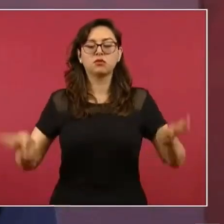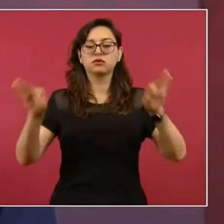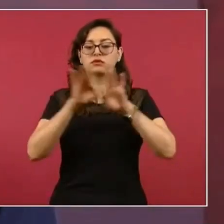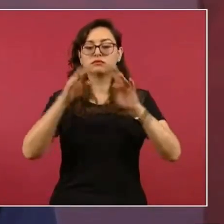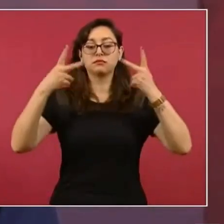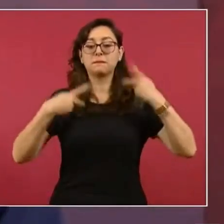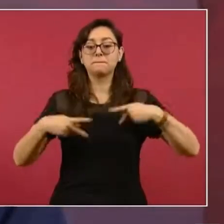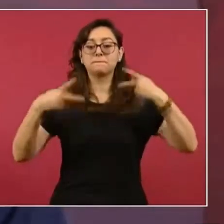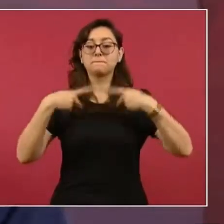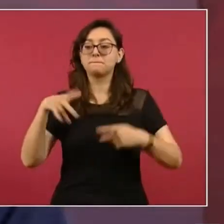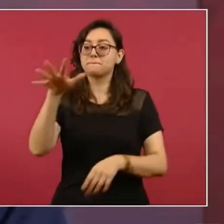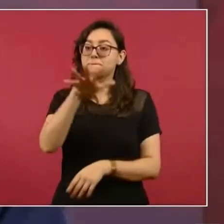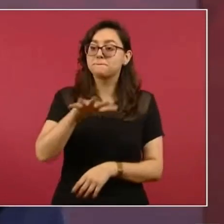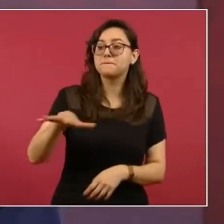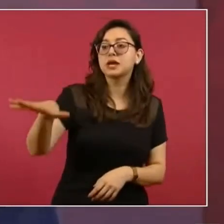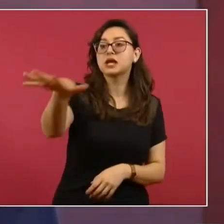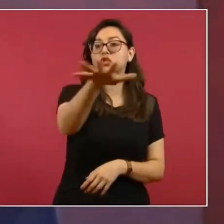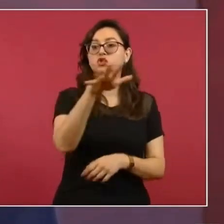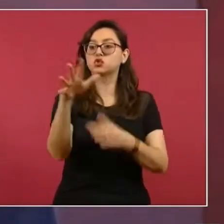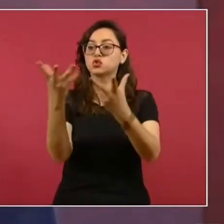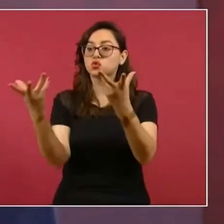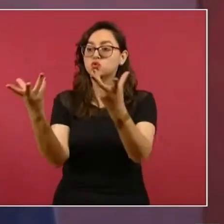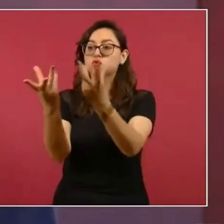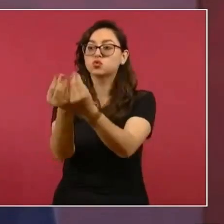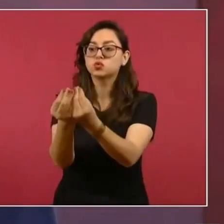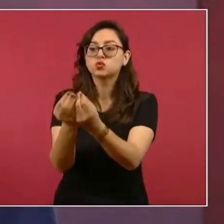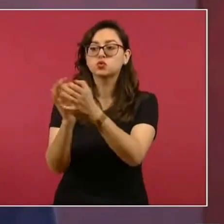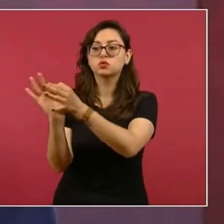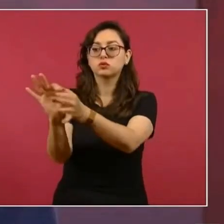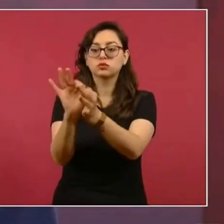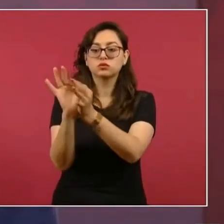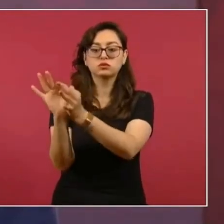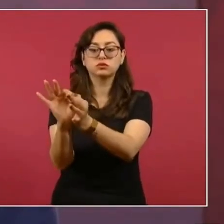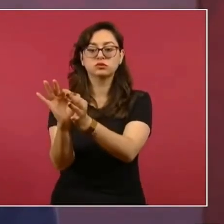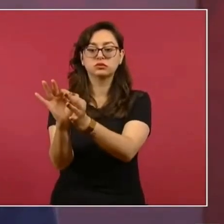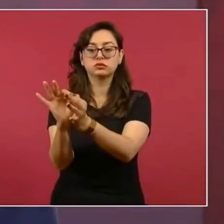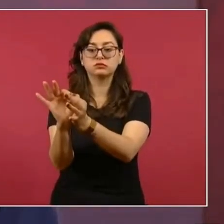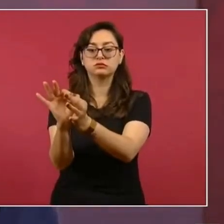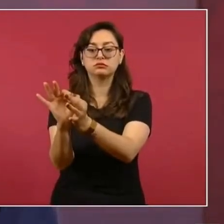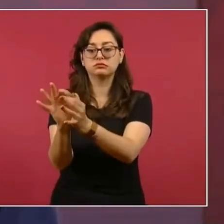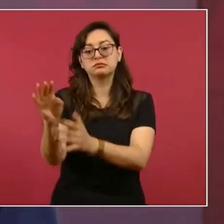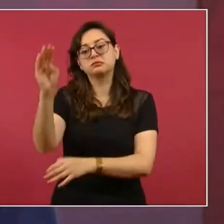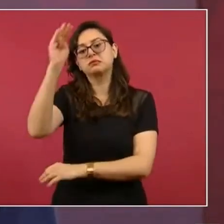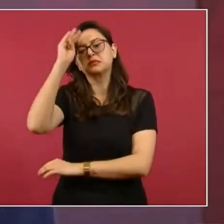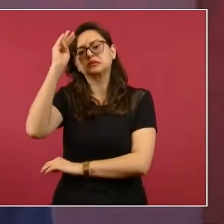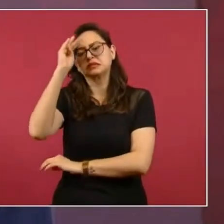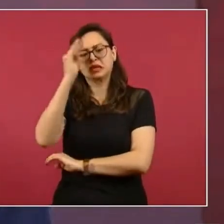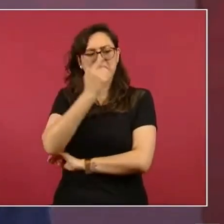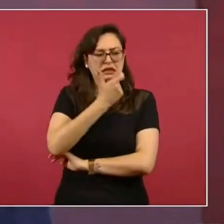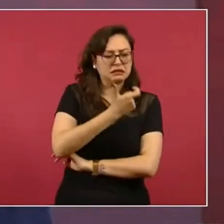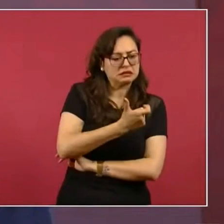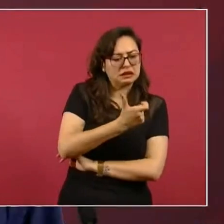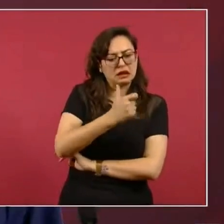Que no estén pensando nada más en el dinero. Ni en los potentados.